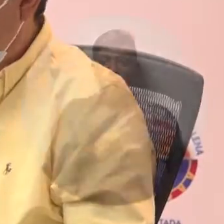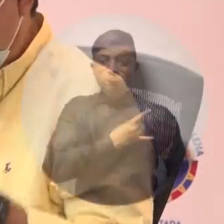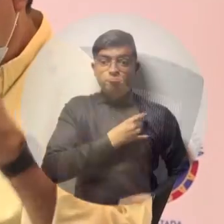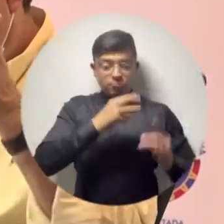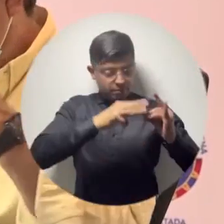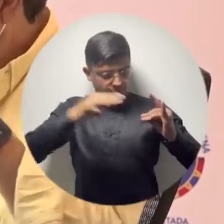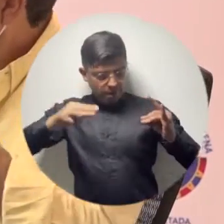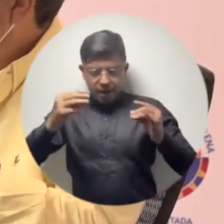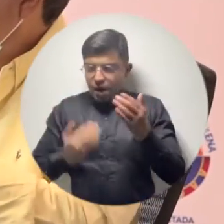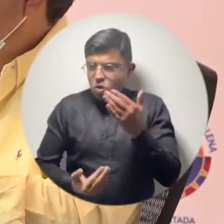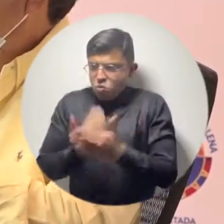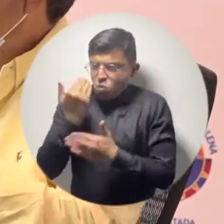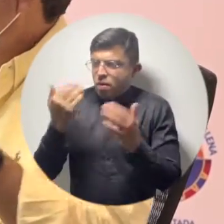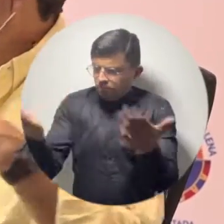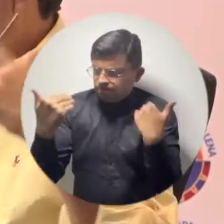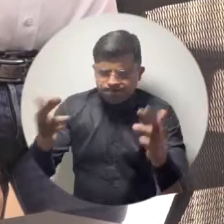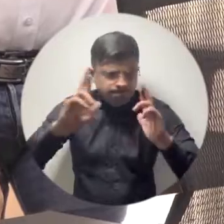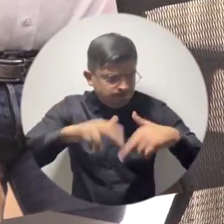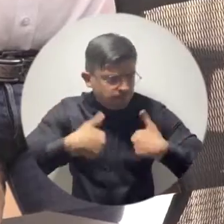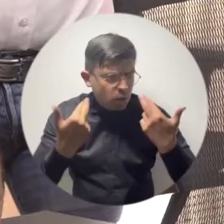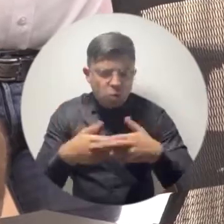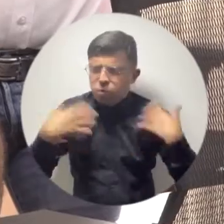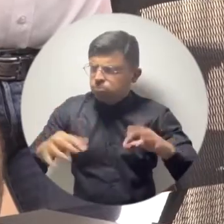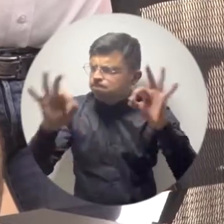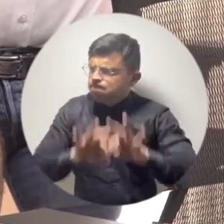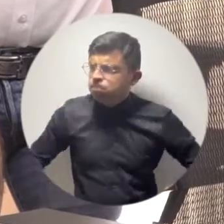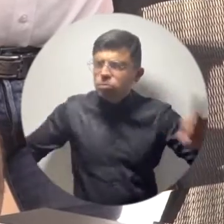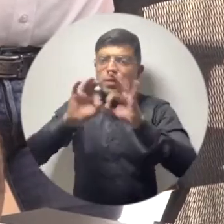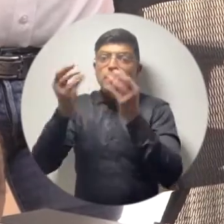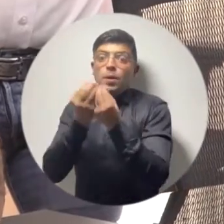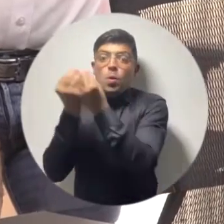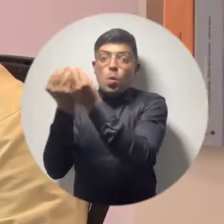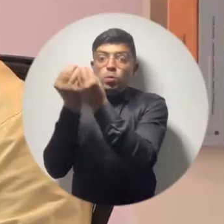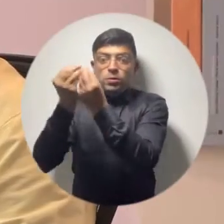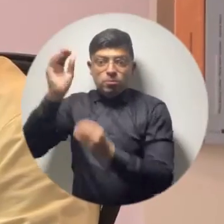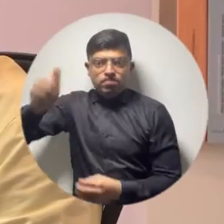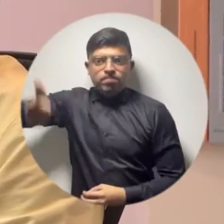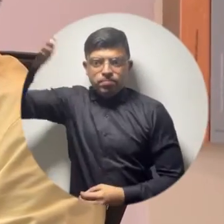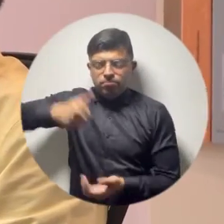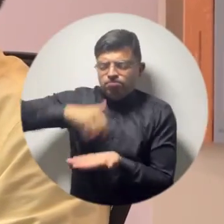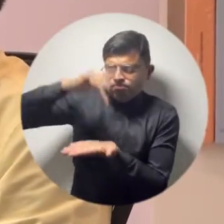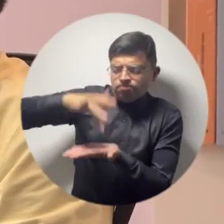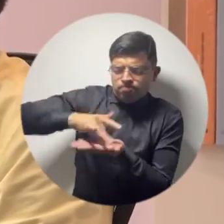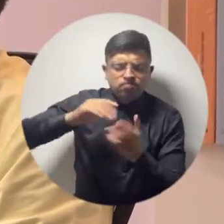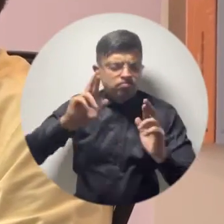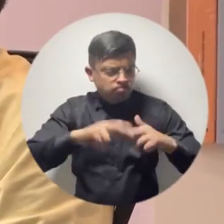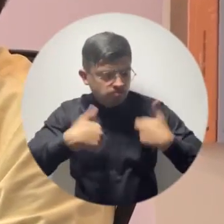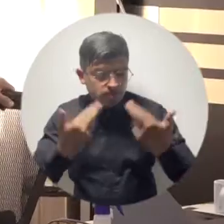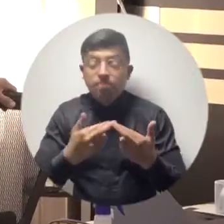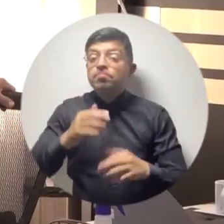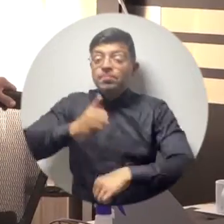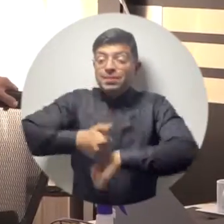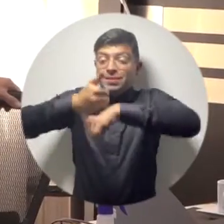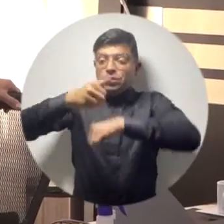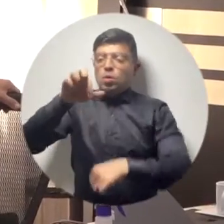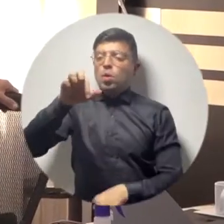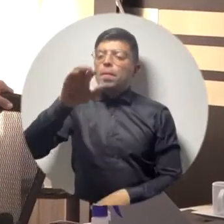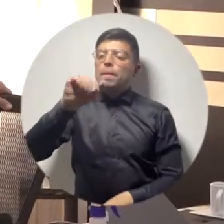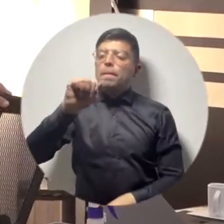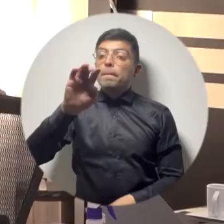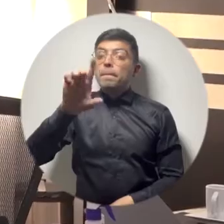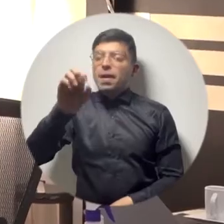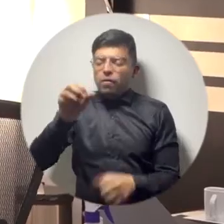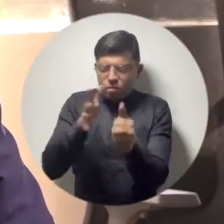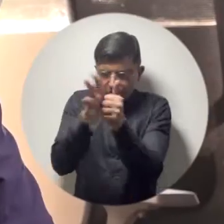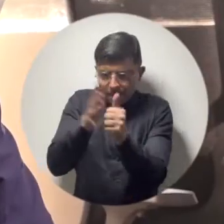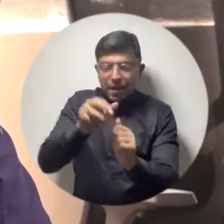La Universidad del Magdalena desarrolló una nueva sesión extraordinaria del Consejo Superior de manera presencial en la que el rector Pablo Bésar